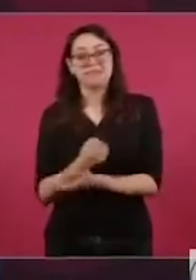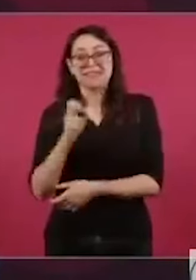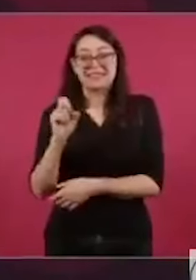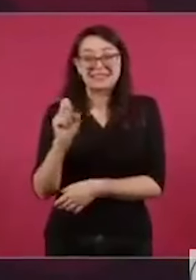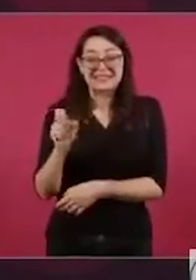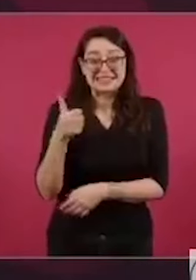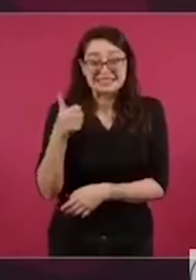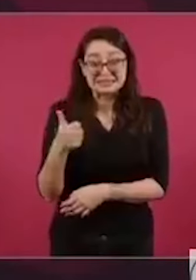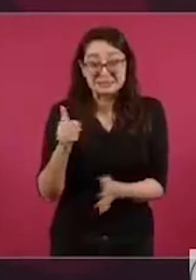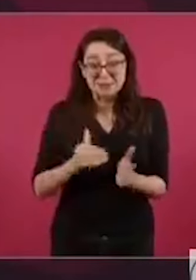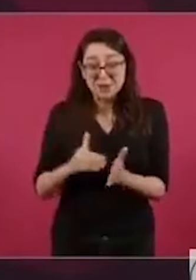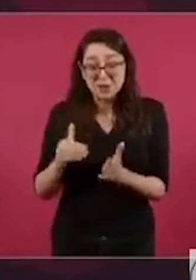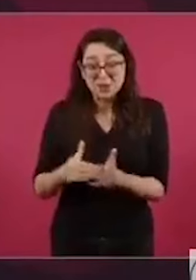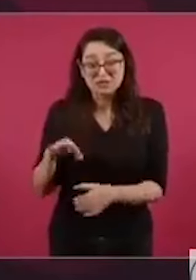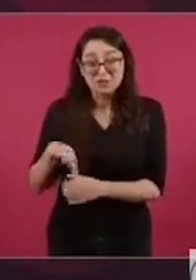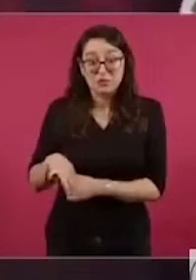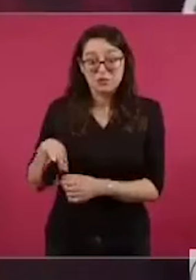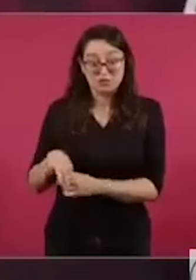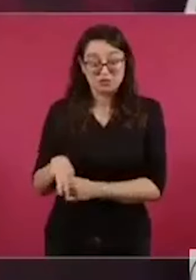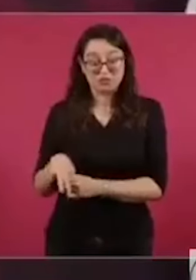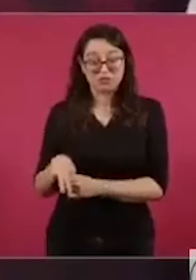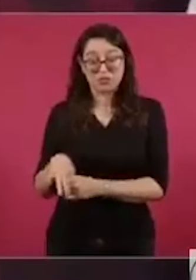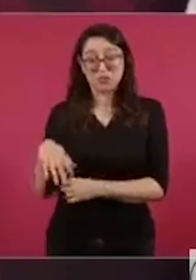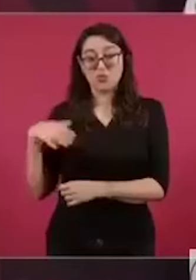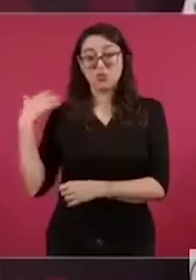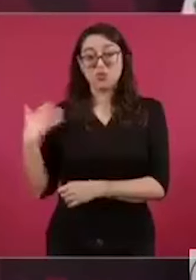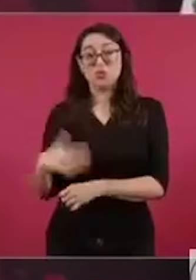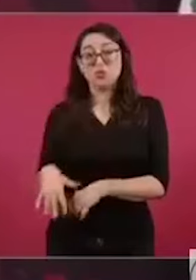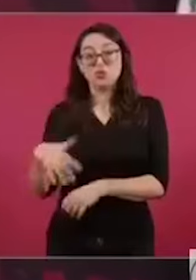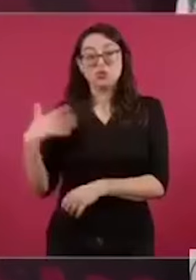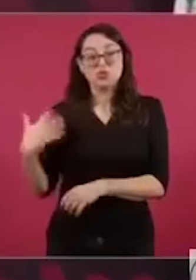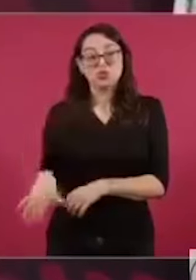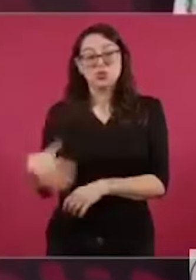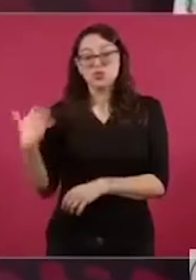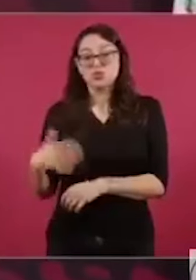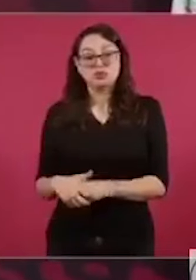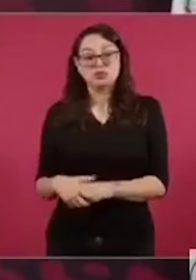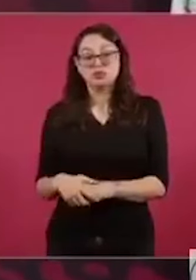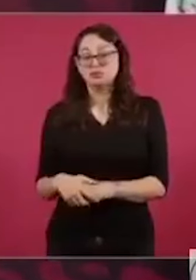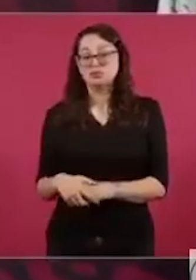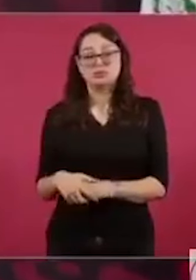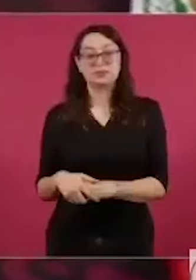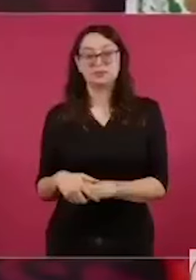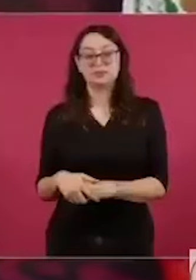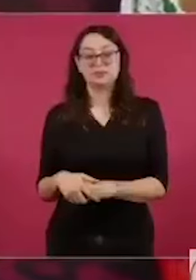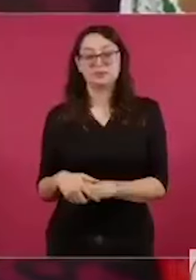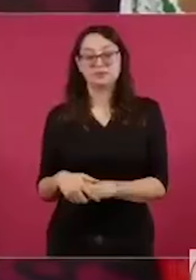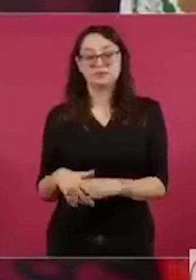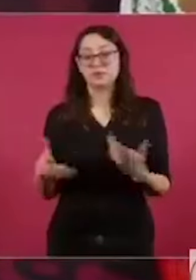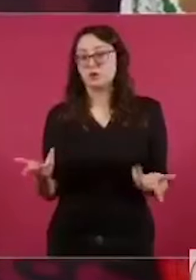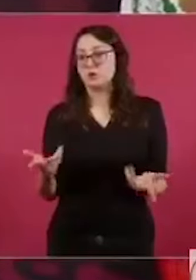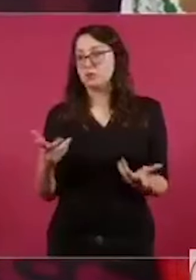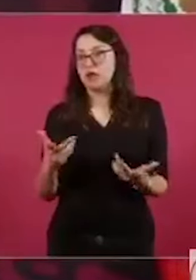millones de votos es más que la población de